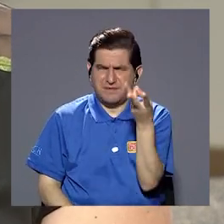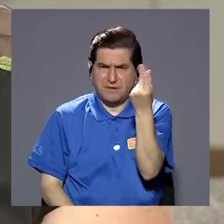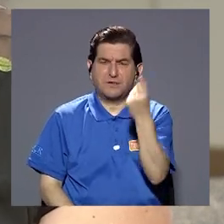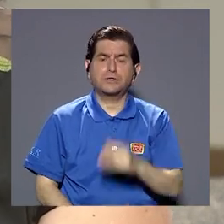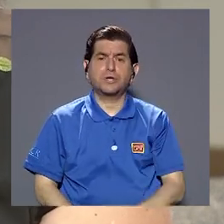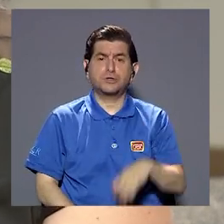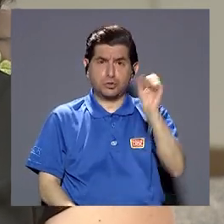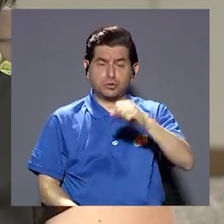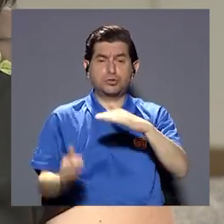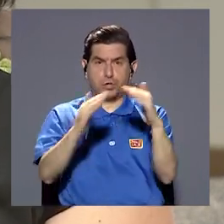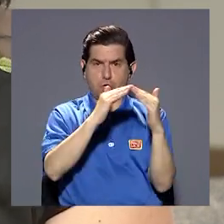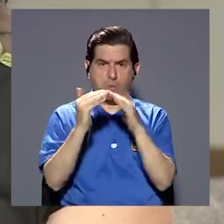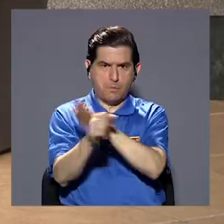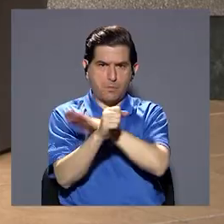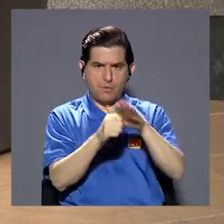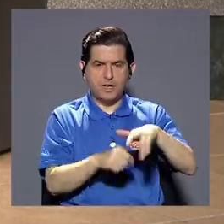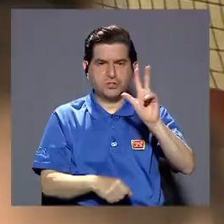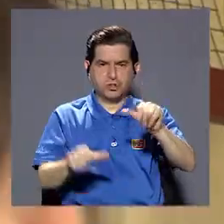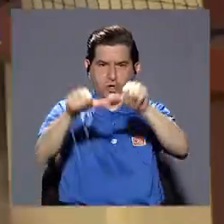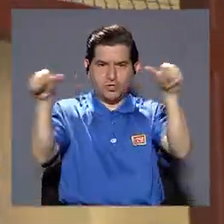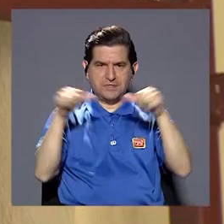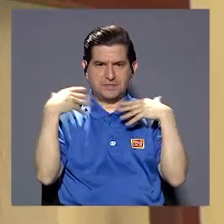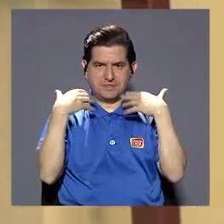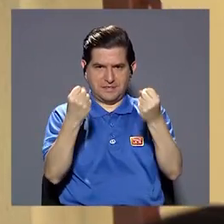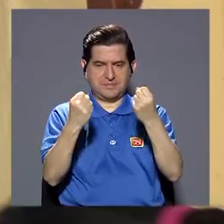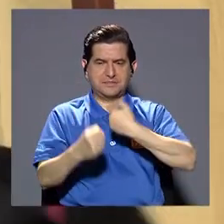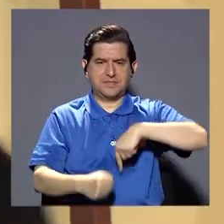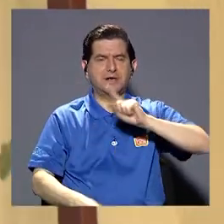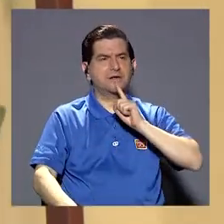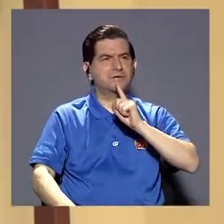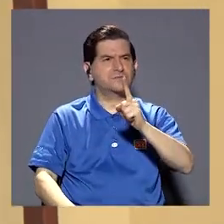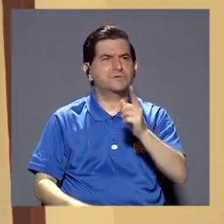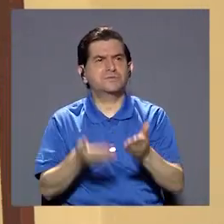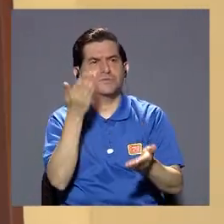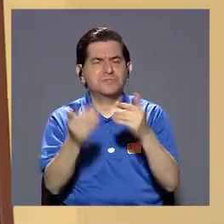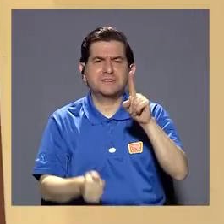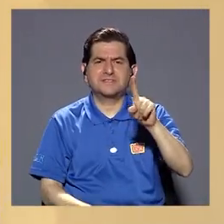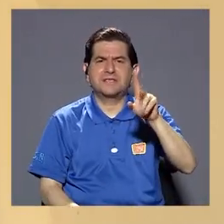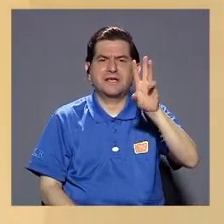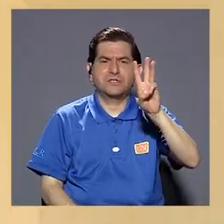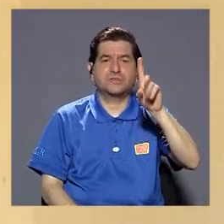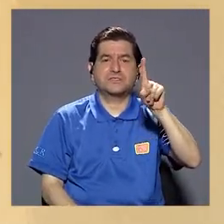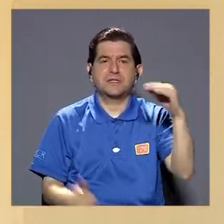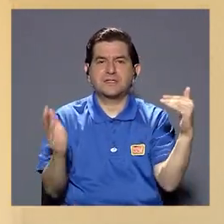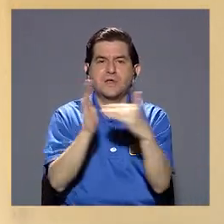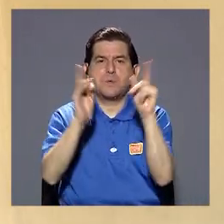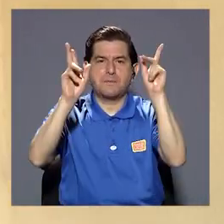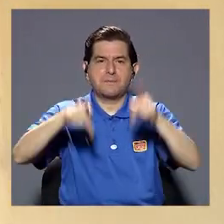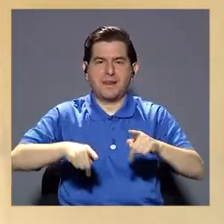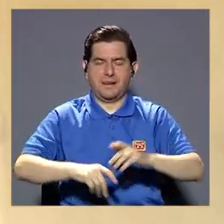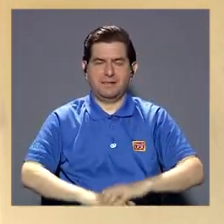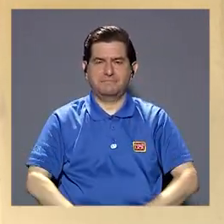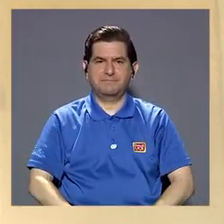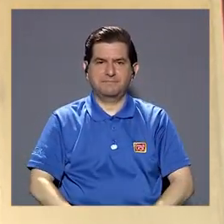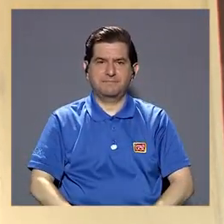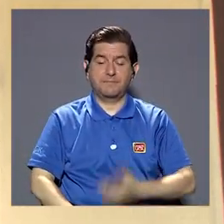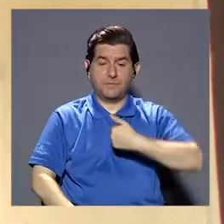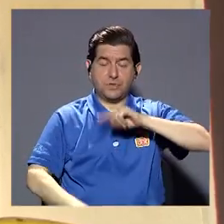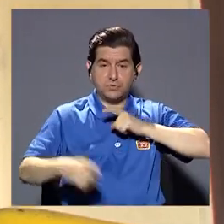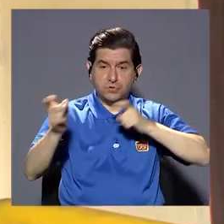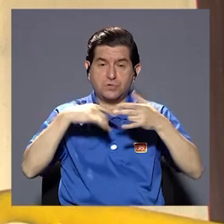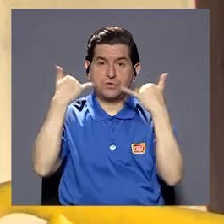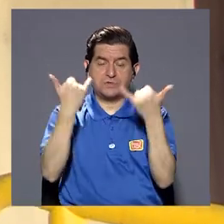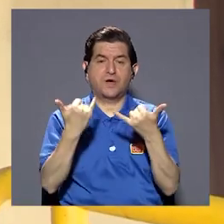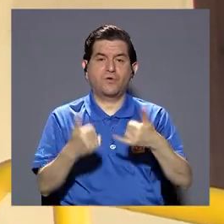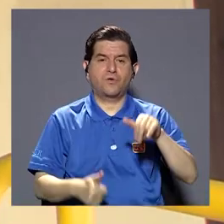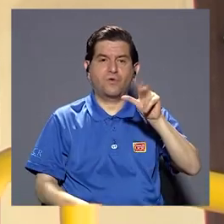número aproximado y en población total de las tres áreas de salud estamos hablando más o menos de 161 mil habitantes nosotros